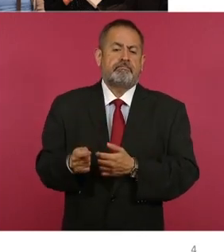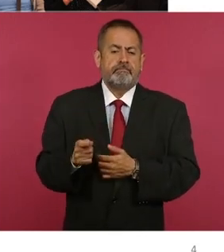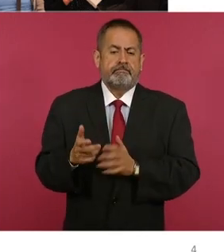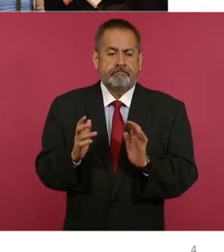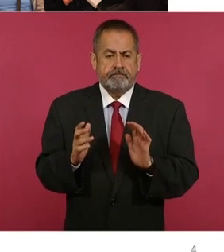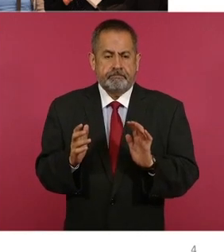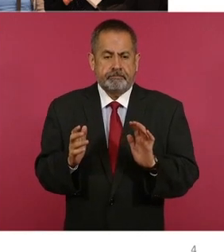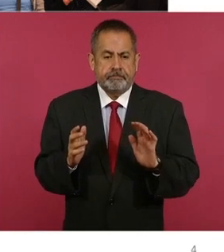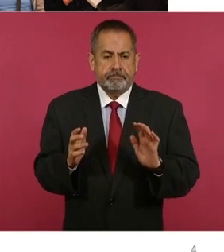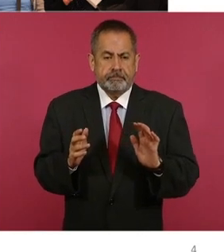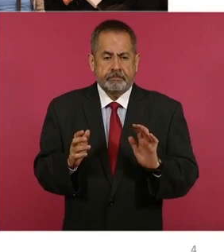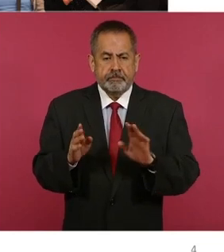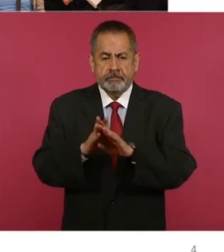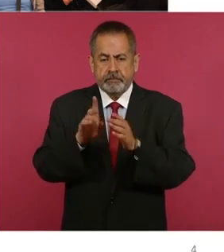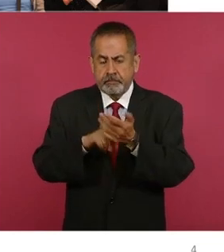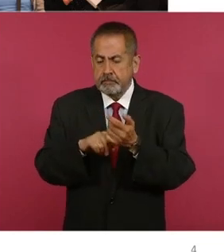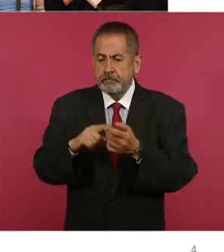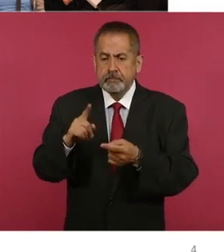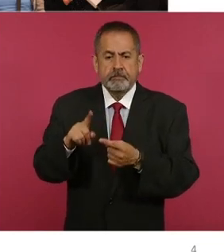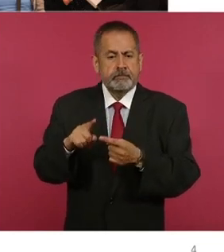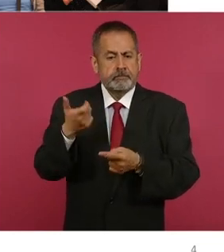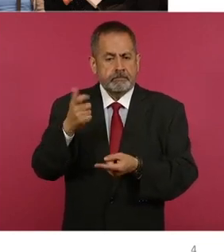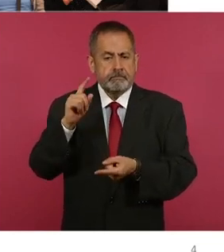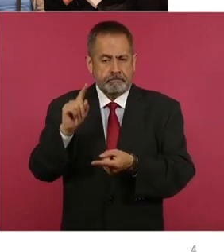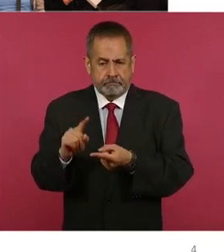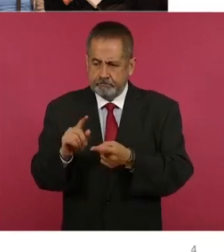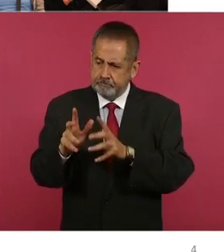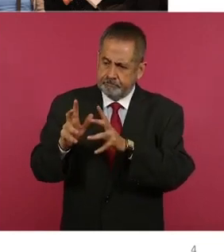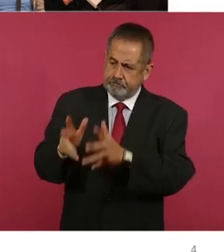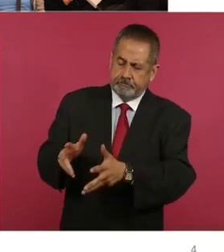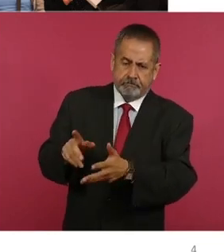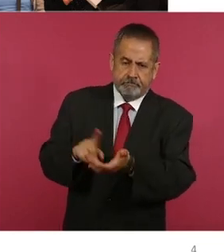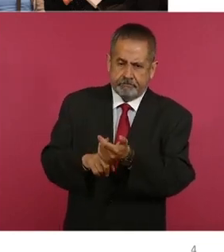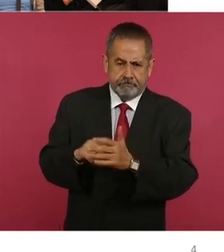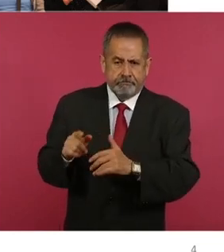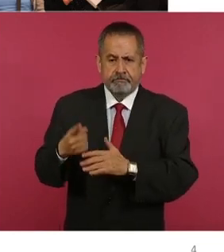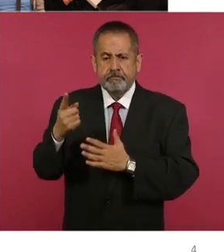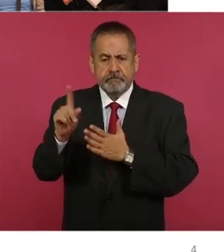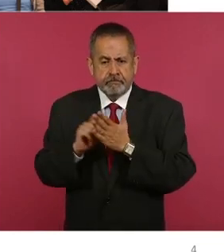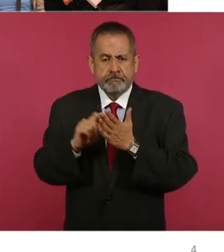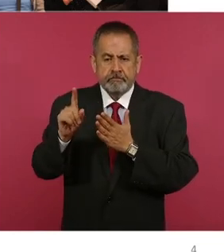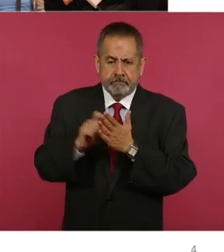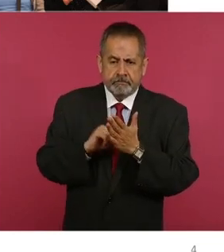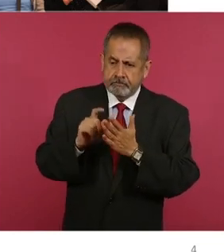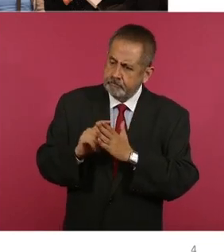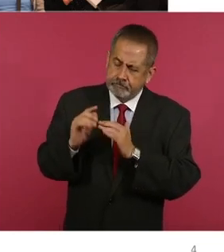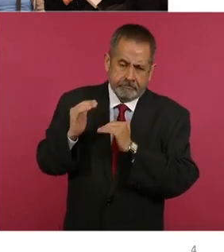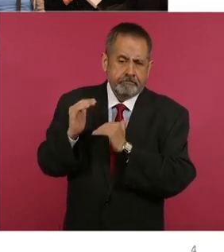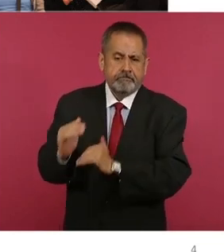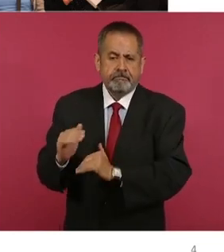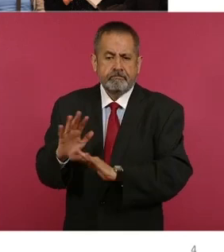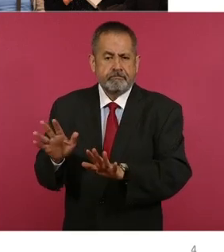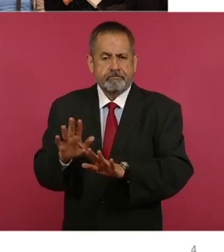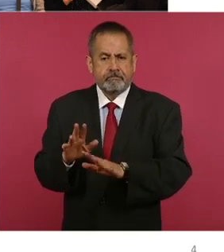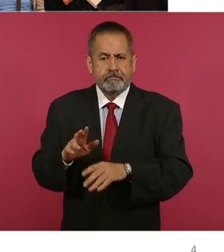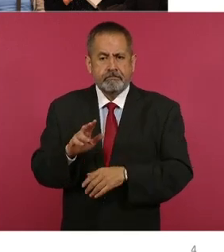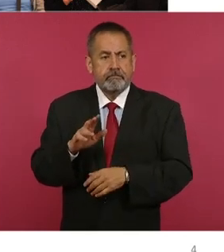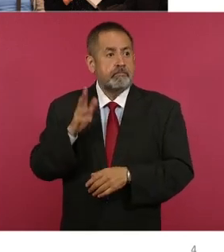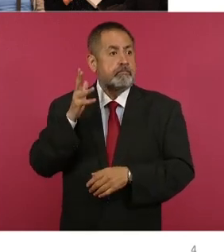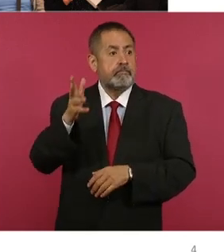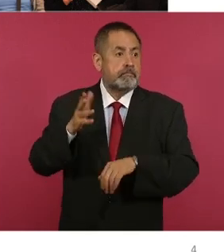en primera reducir el saldo, para congelarlo, congelar la mensualidad, o sea, ya no sube nunca más.